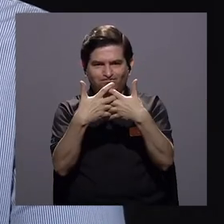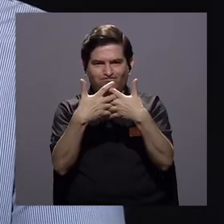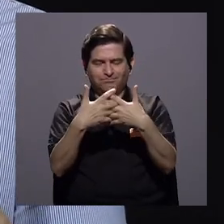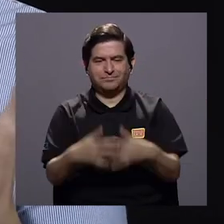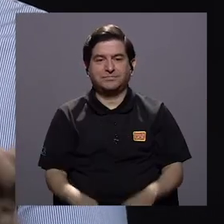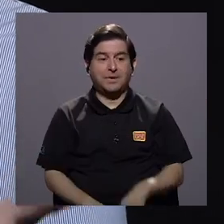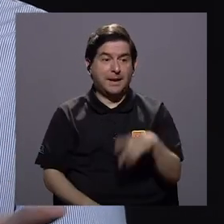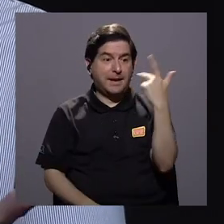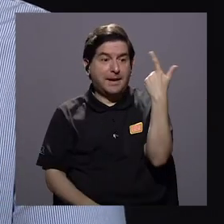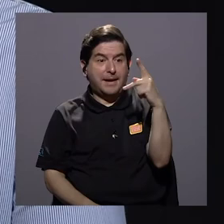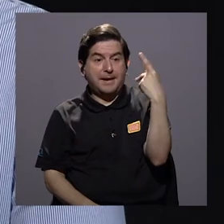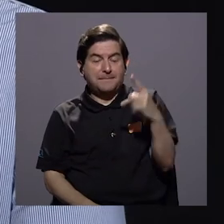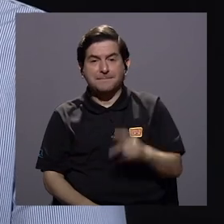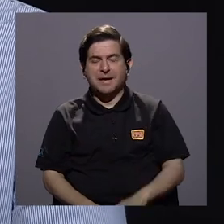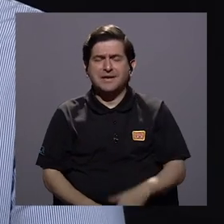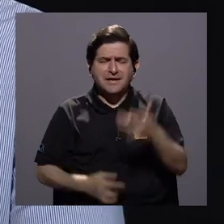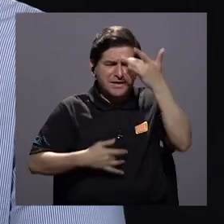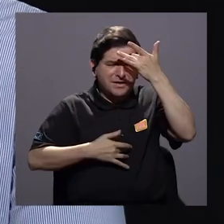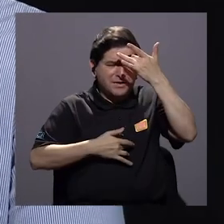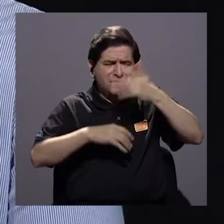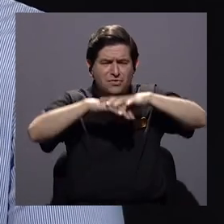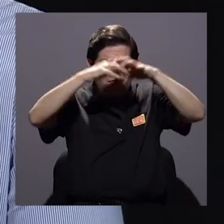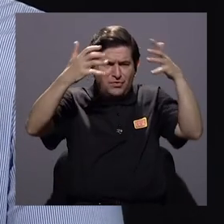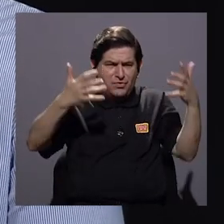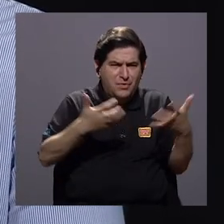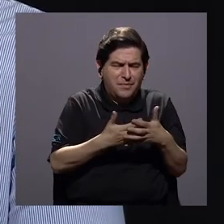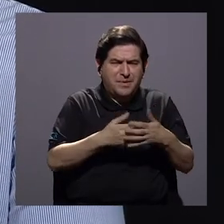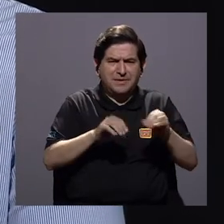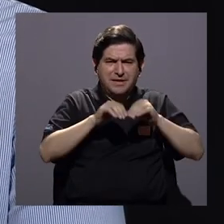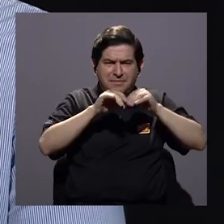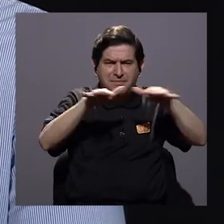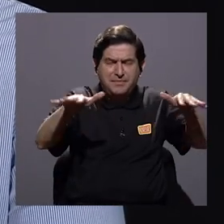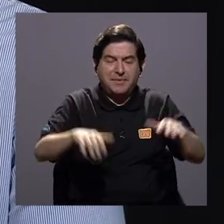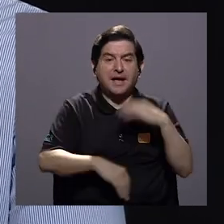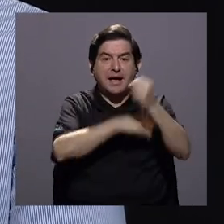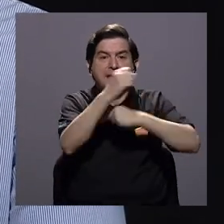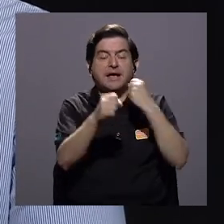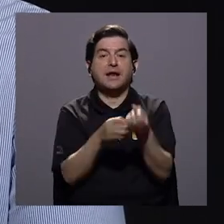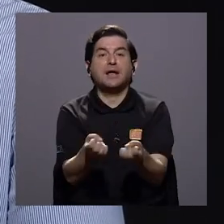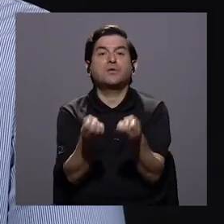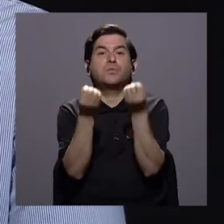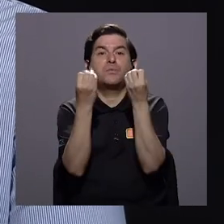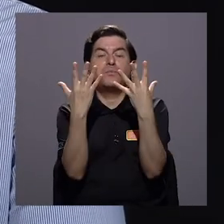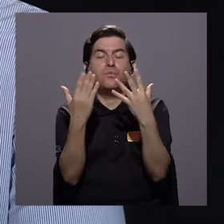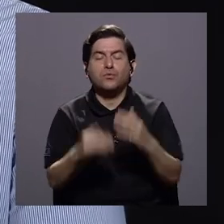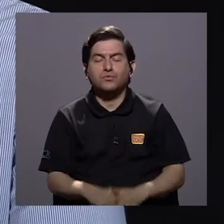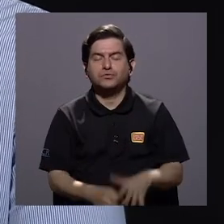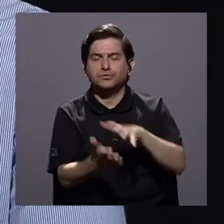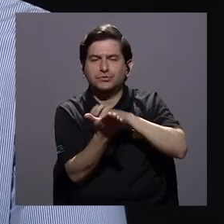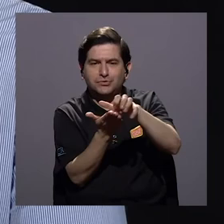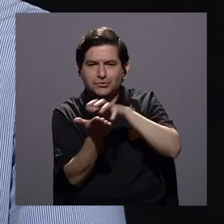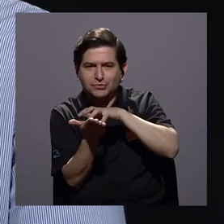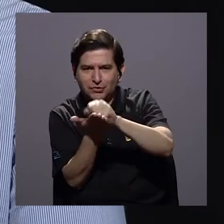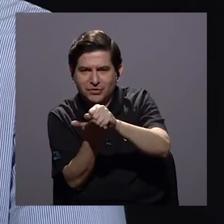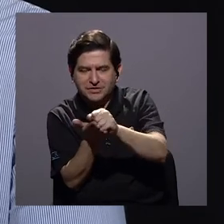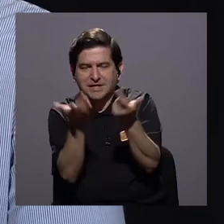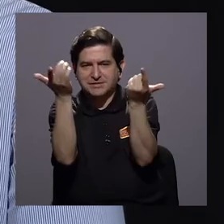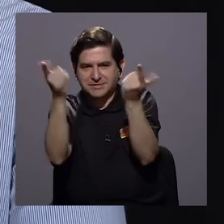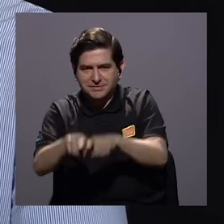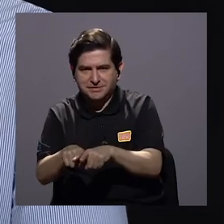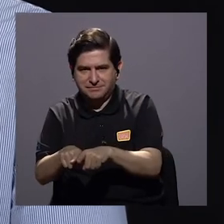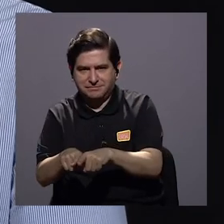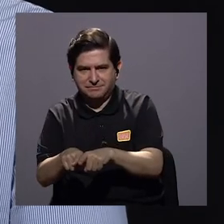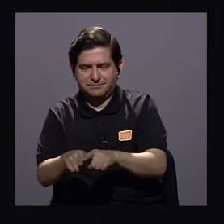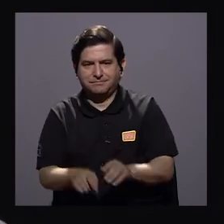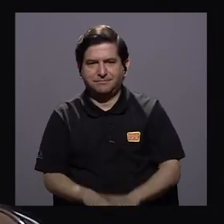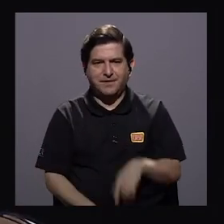hoy en estar en altos niveles de contagio y que son los que tienen a lo largo del año altísimos niveles de desastres de incidencia